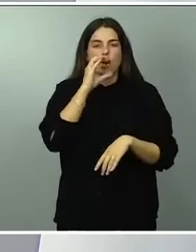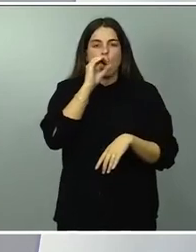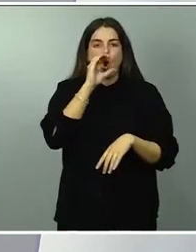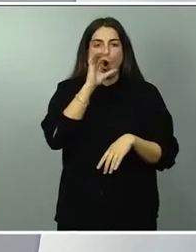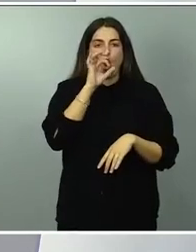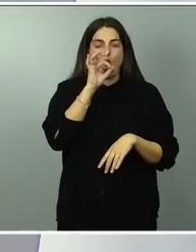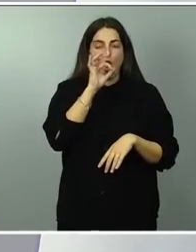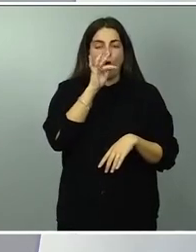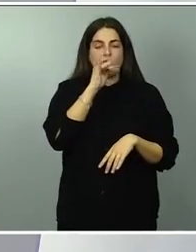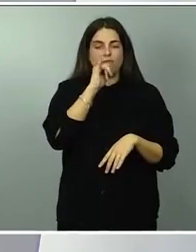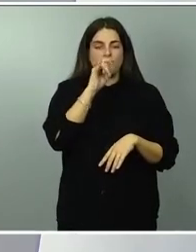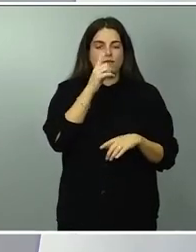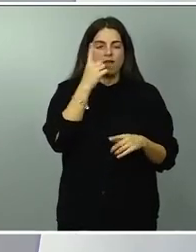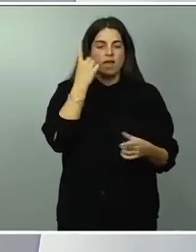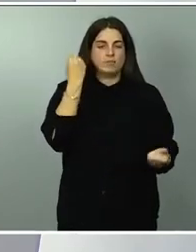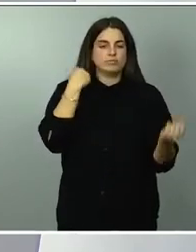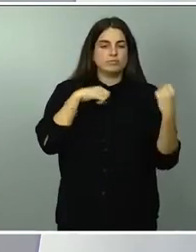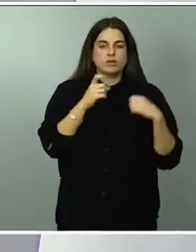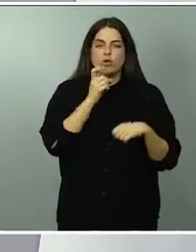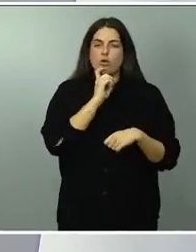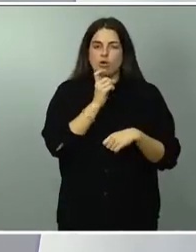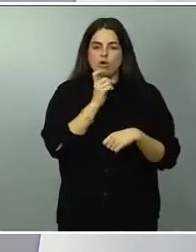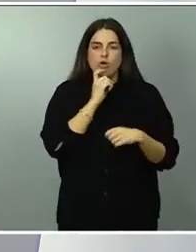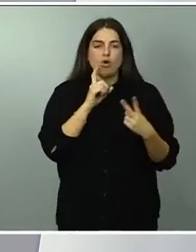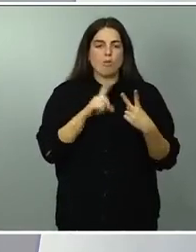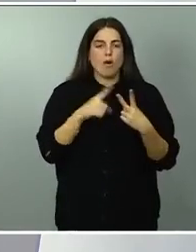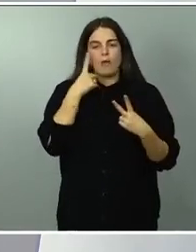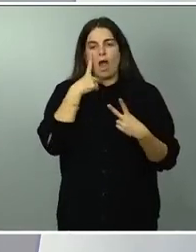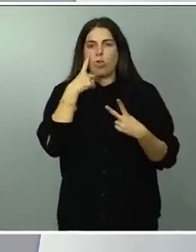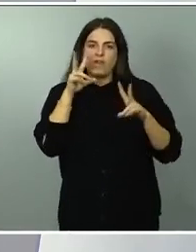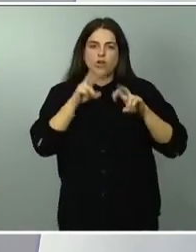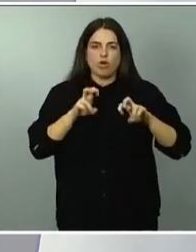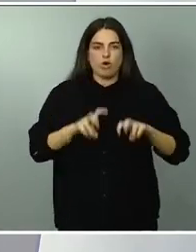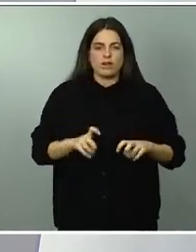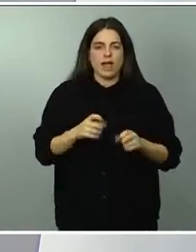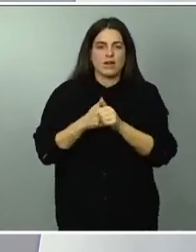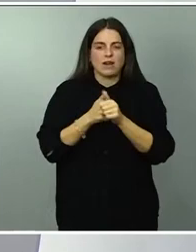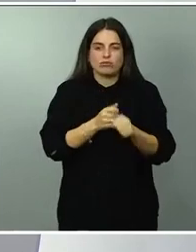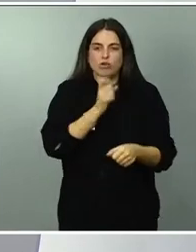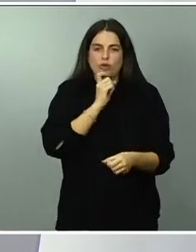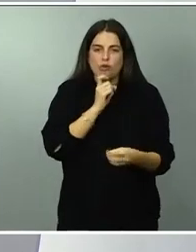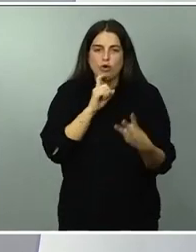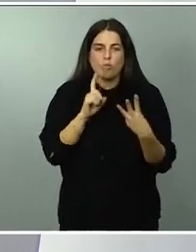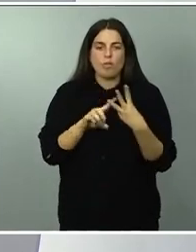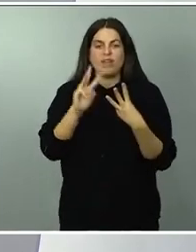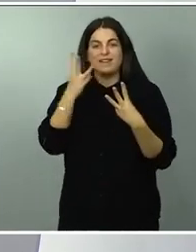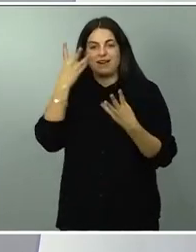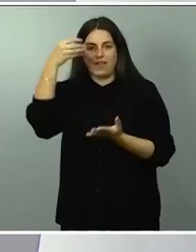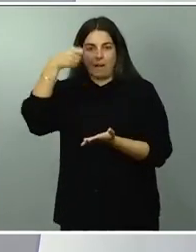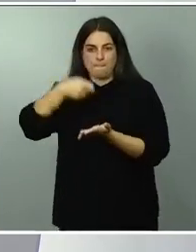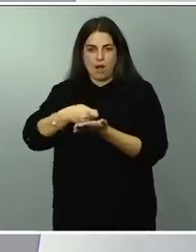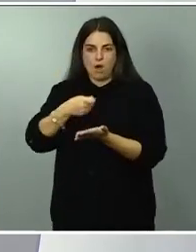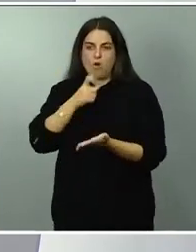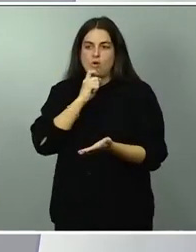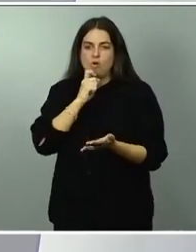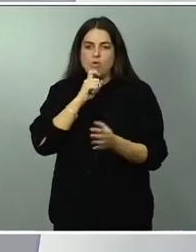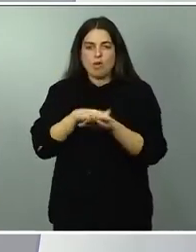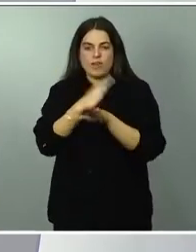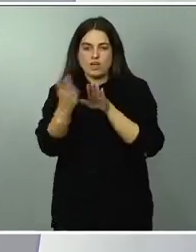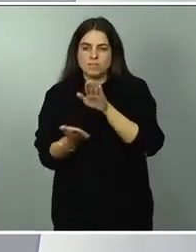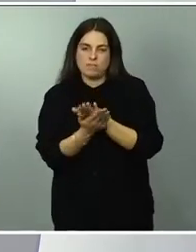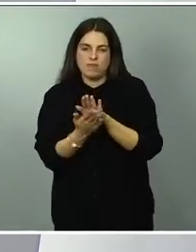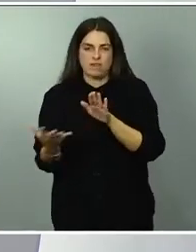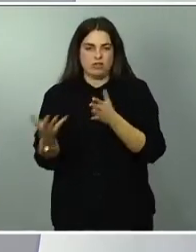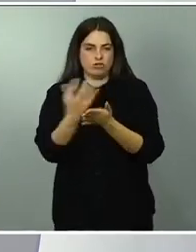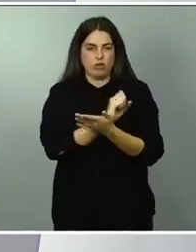puede hacer el rastro de auditoría del tercer pago y de todos los expedientes del primero segundo